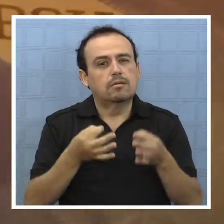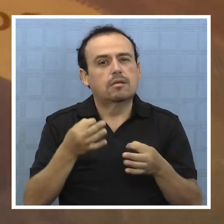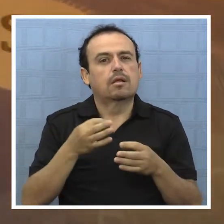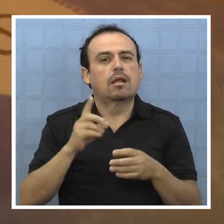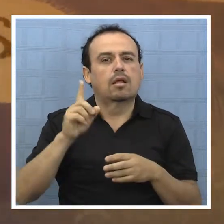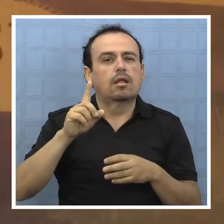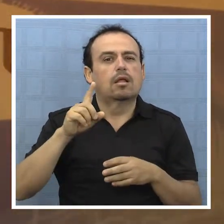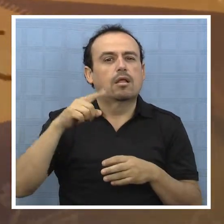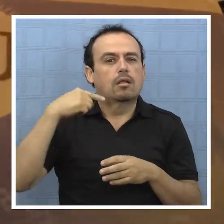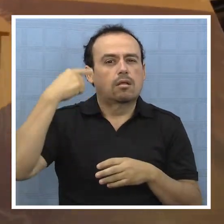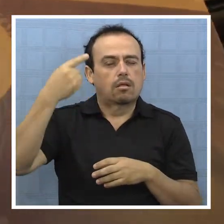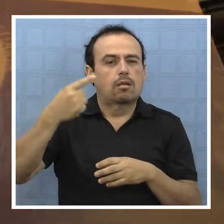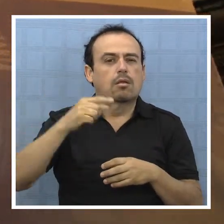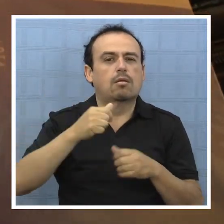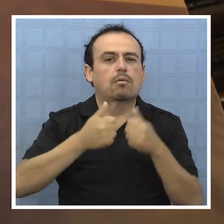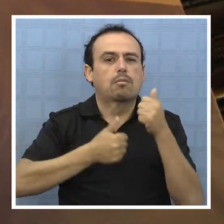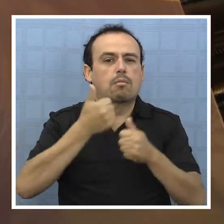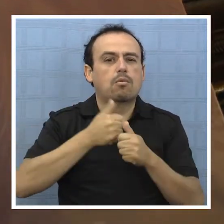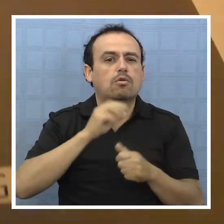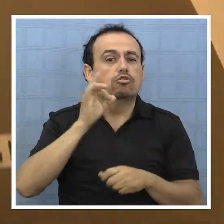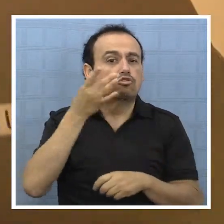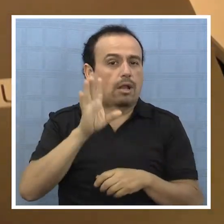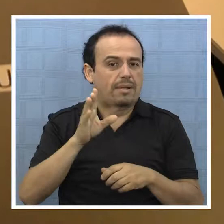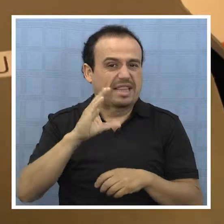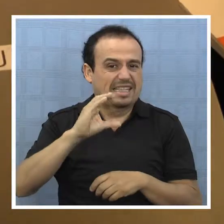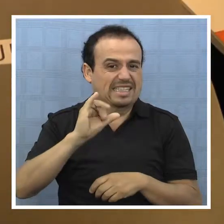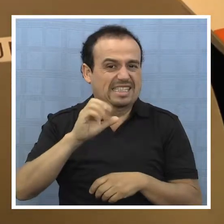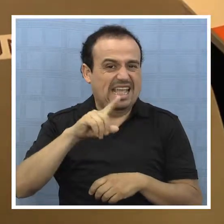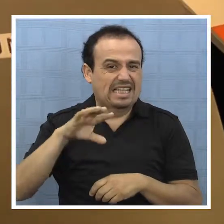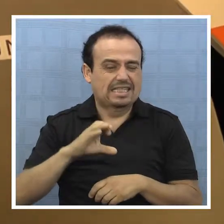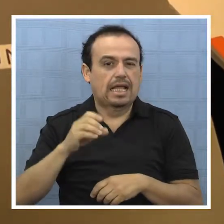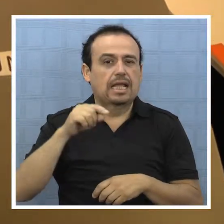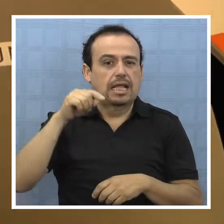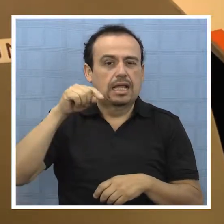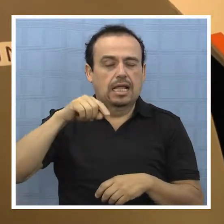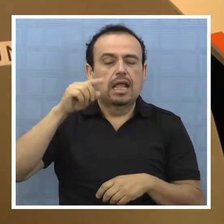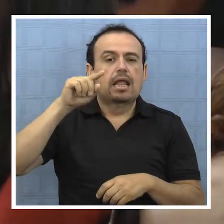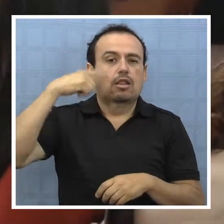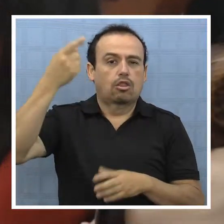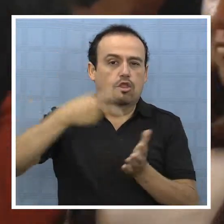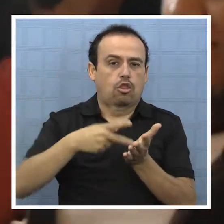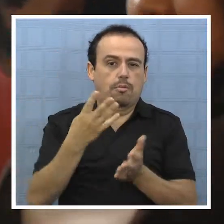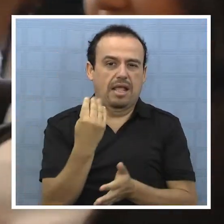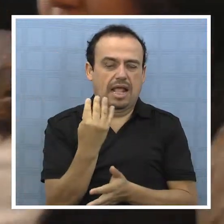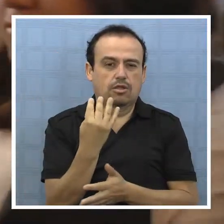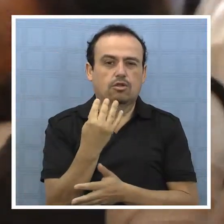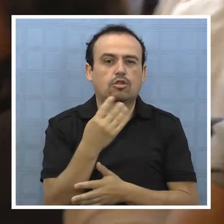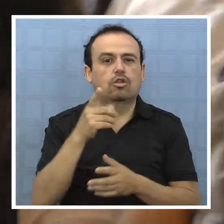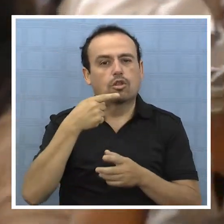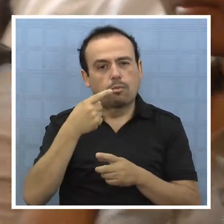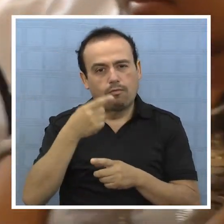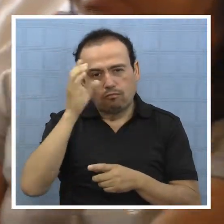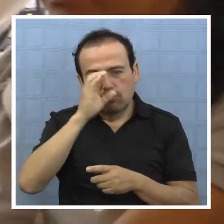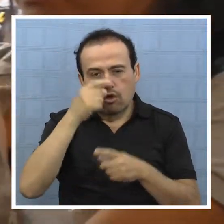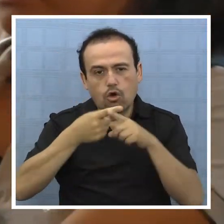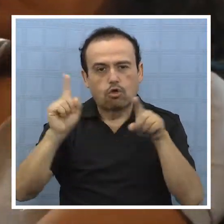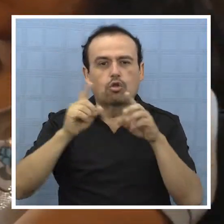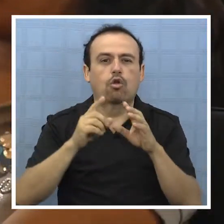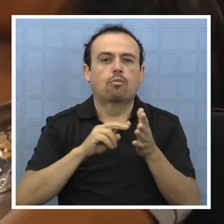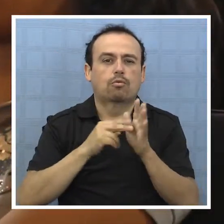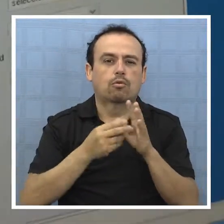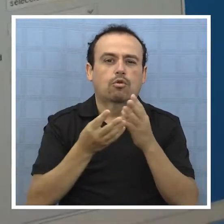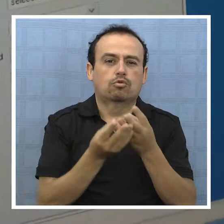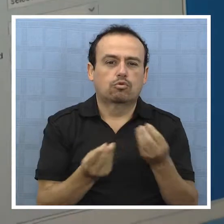implementará sólo en la prueba específica de ciencias, este año y el 2014, para después dar paso a otra solución, pues también